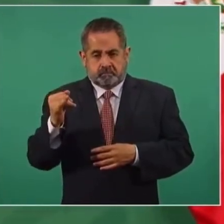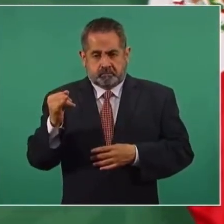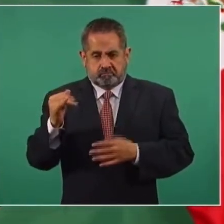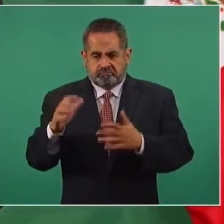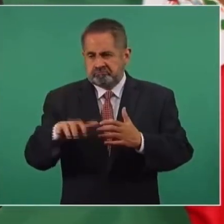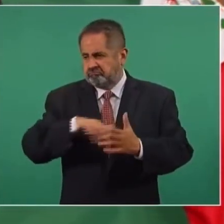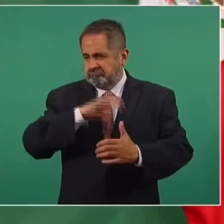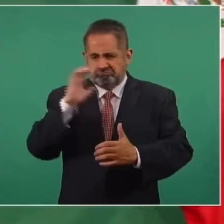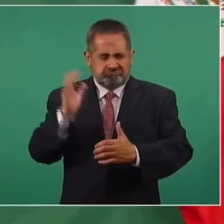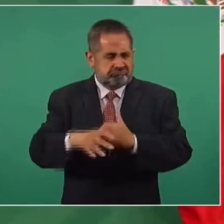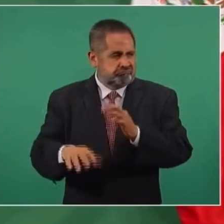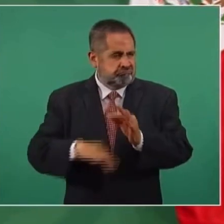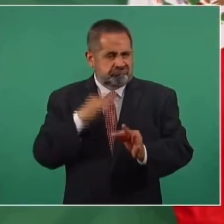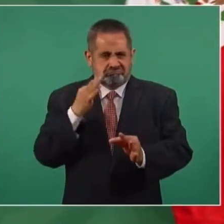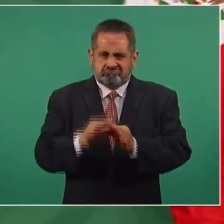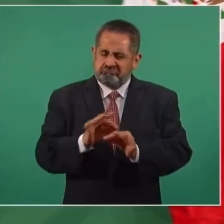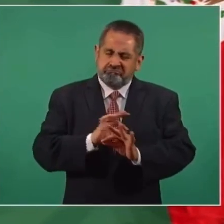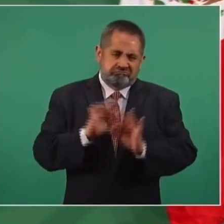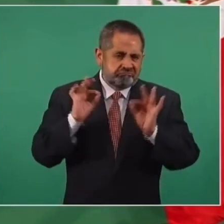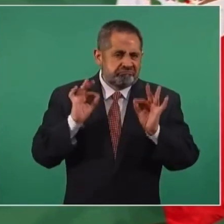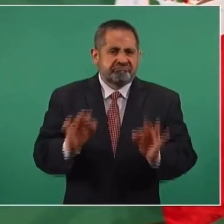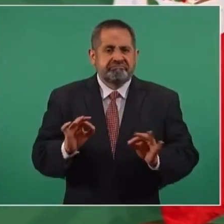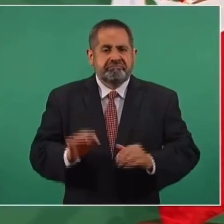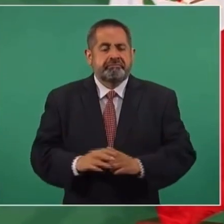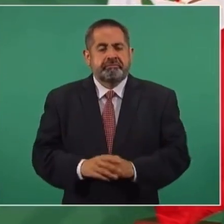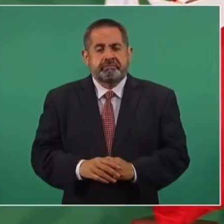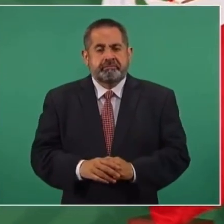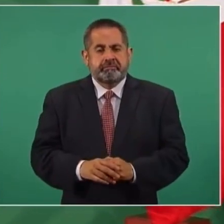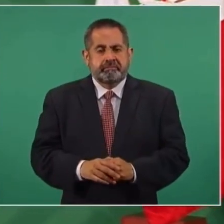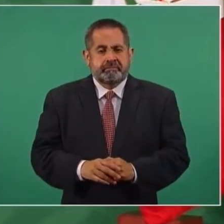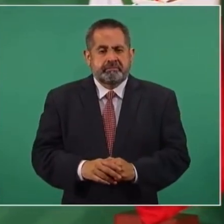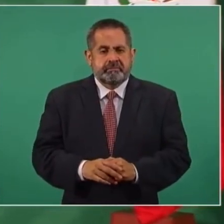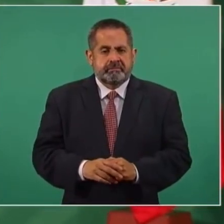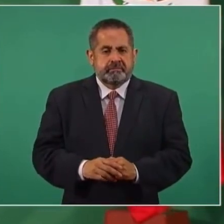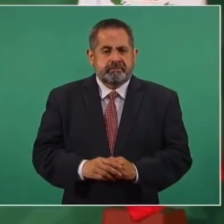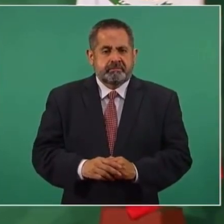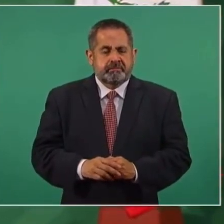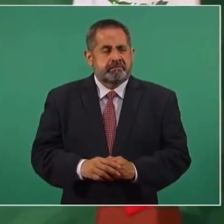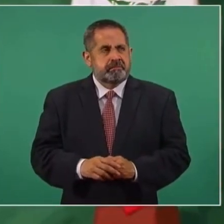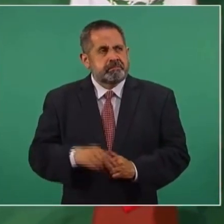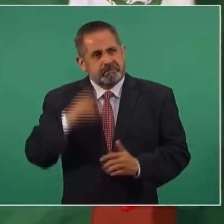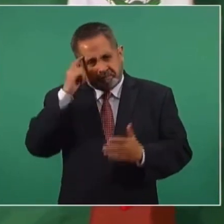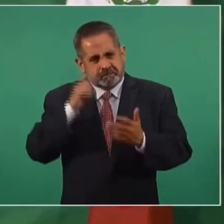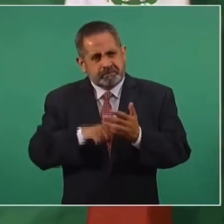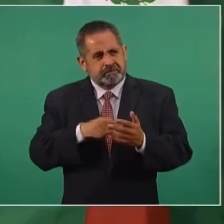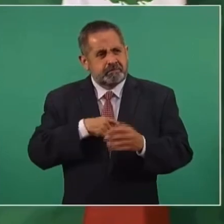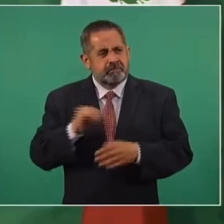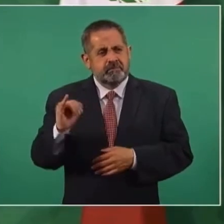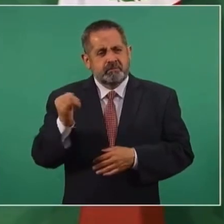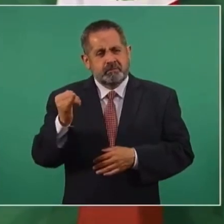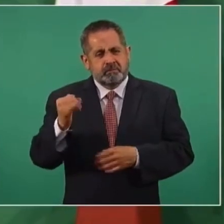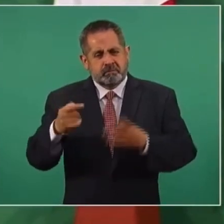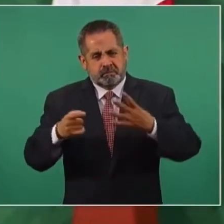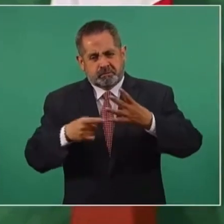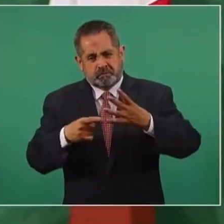finales de junio,